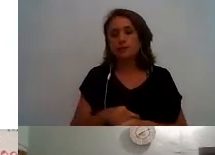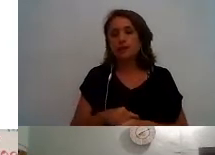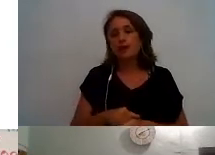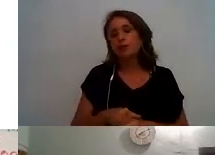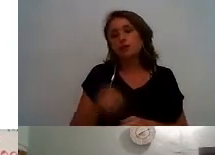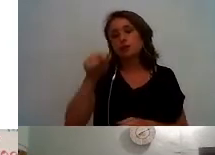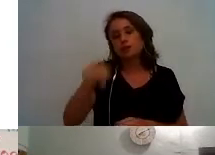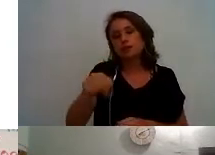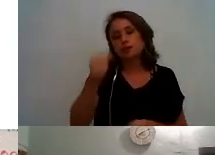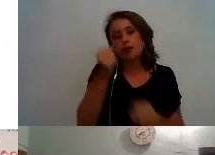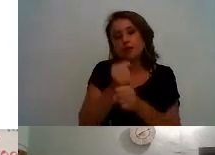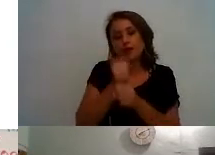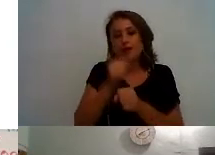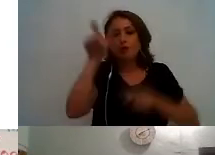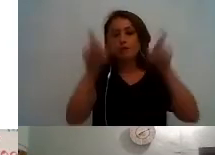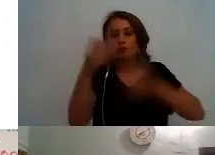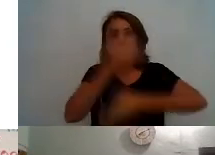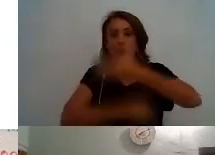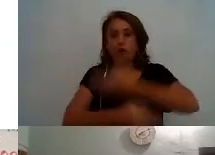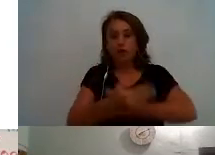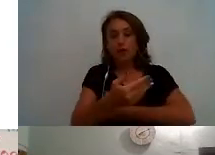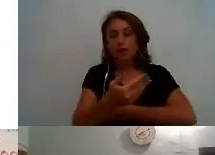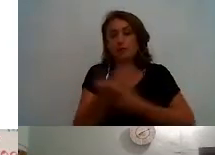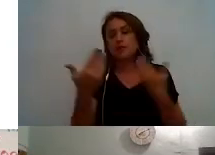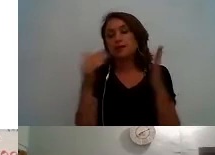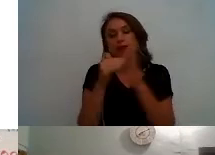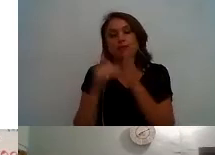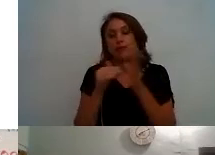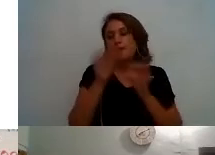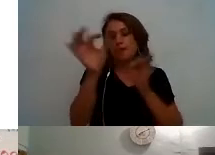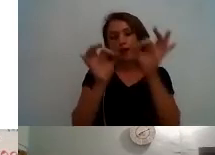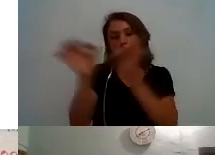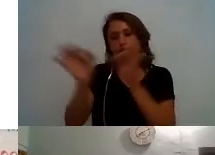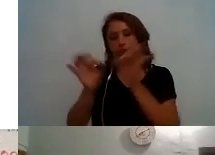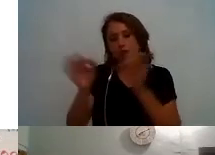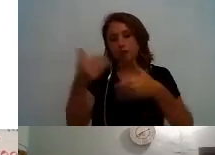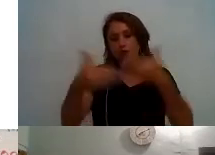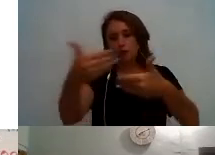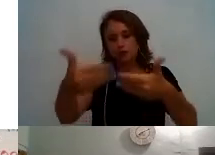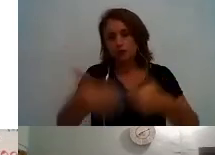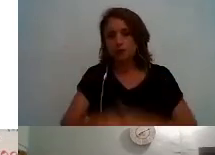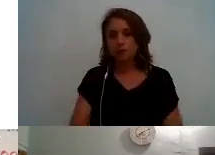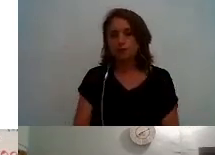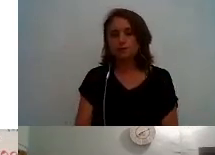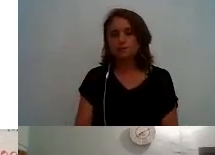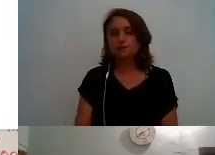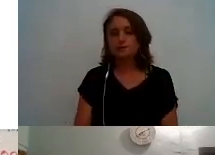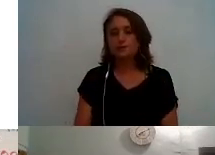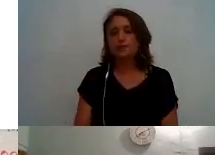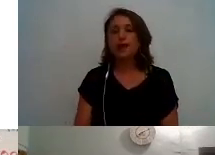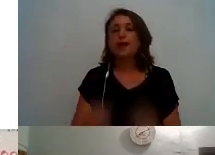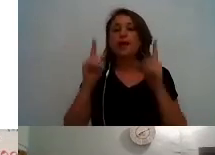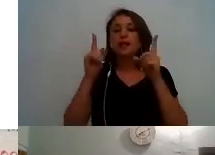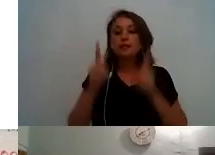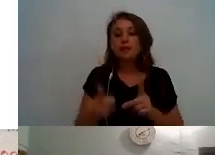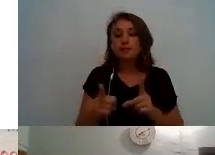que ver con el trabajo con personas con discapacidad pero bueno eso puede variar según el proyecto de desarrollo también bueno en función de esto de bajar a